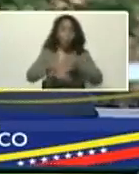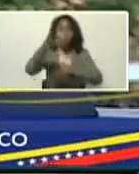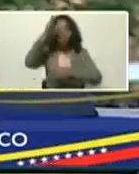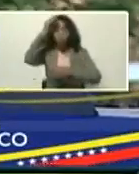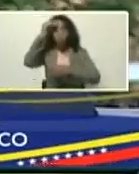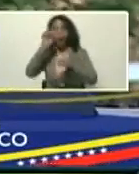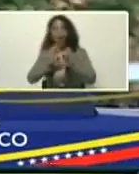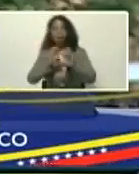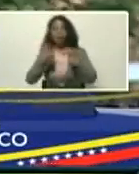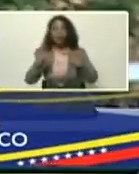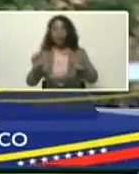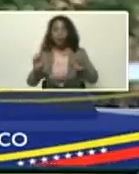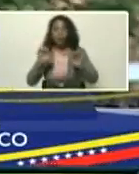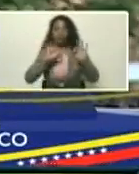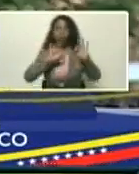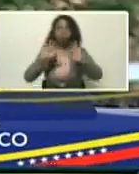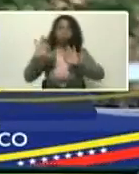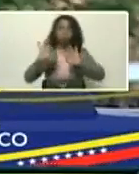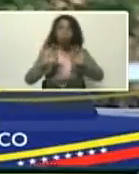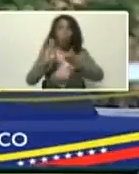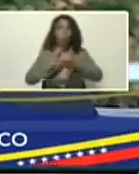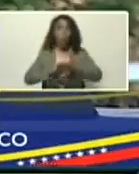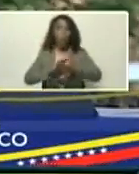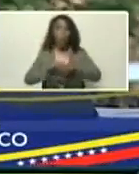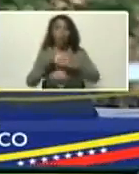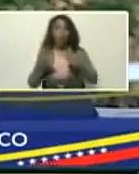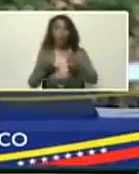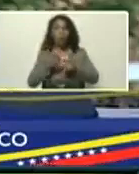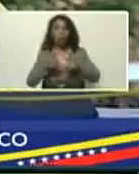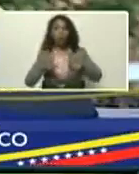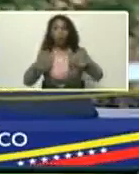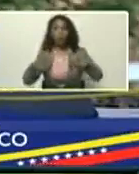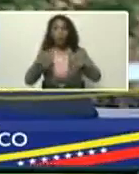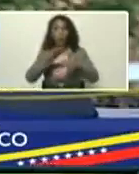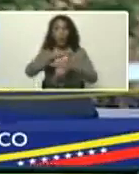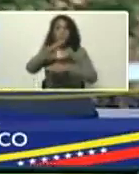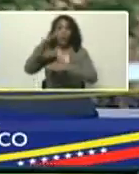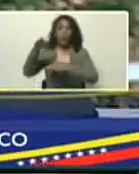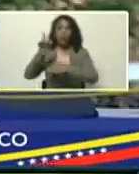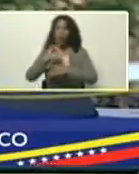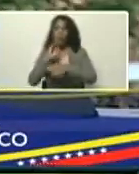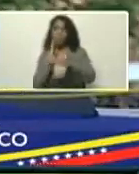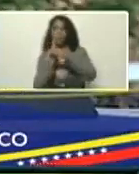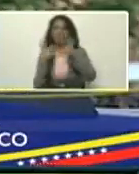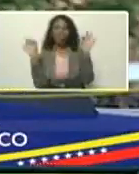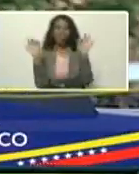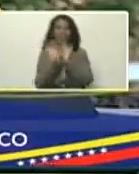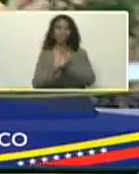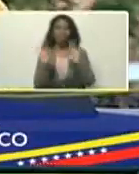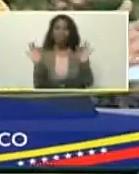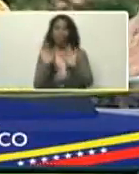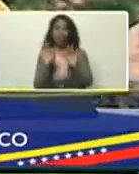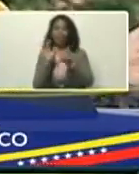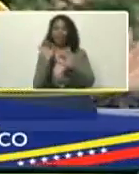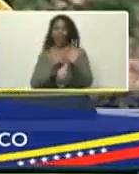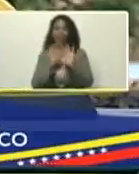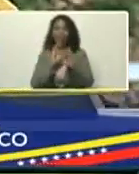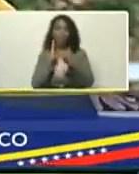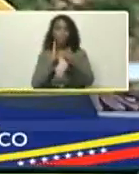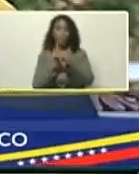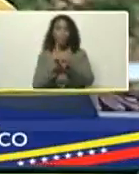educando, preparando, porque, la crecida del mar, no la para nadie, no la va a parar nadie,